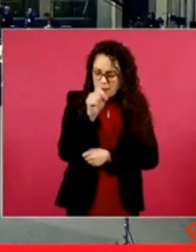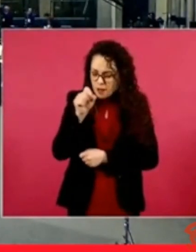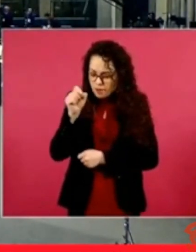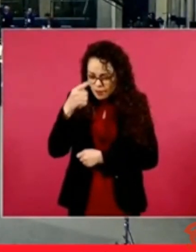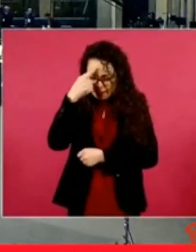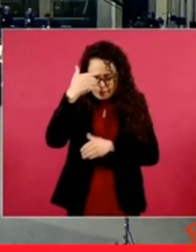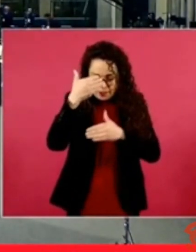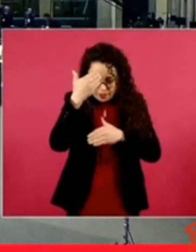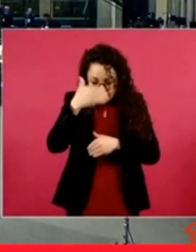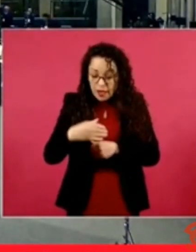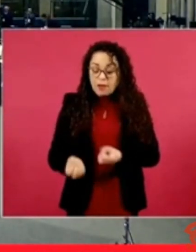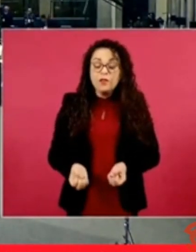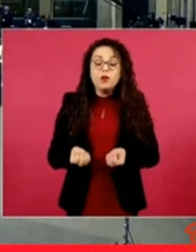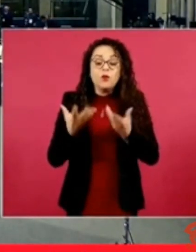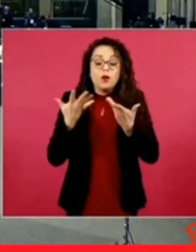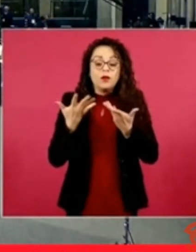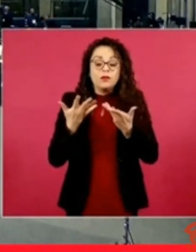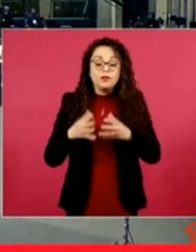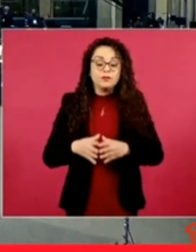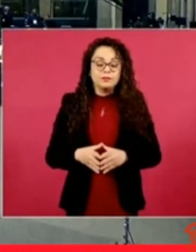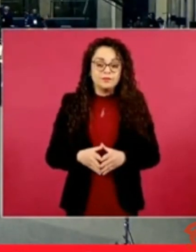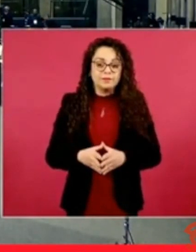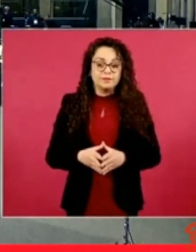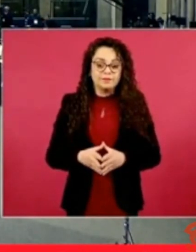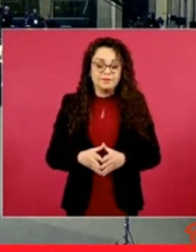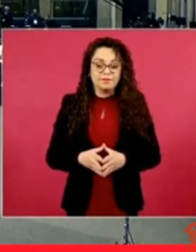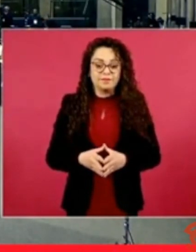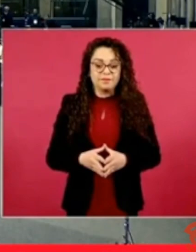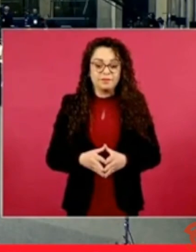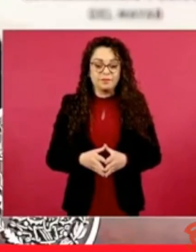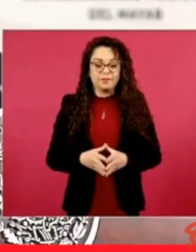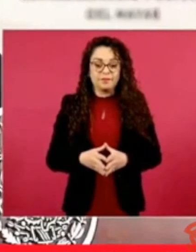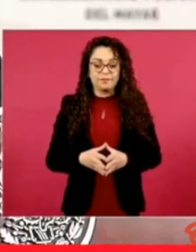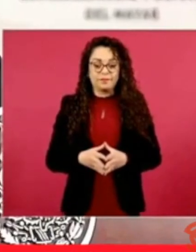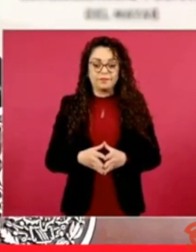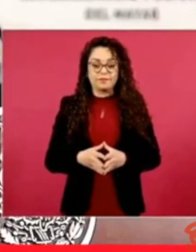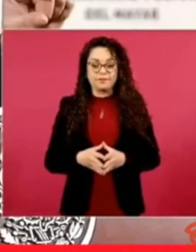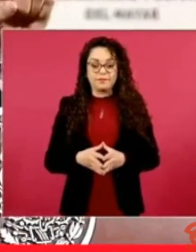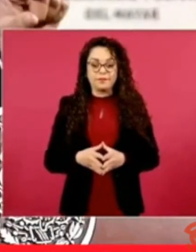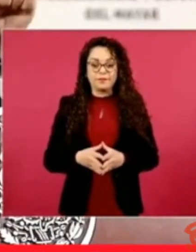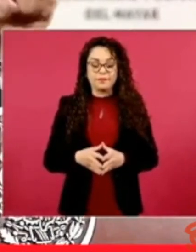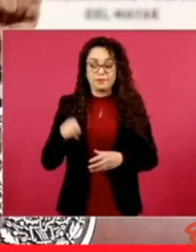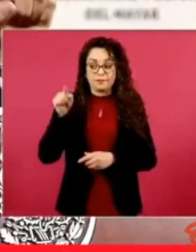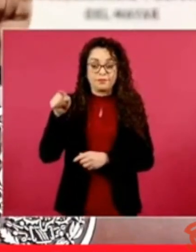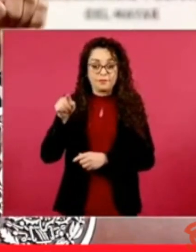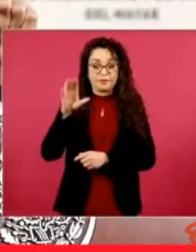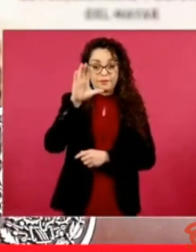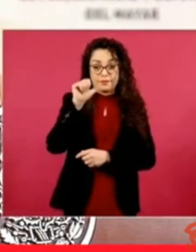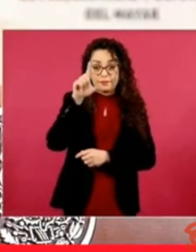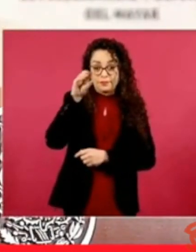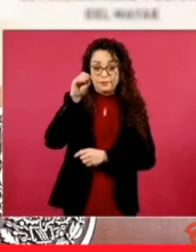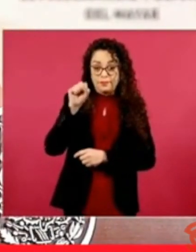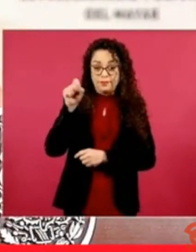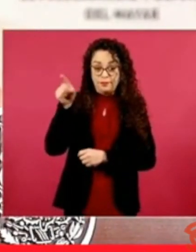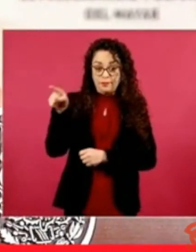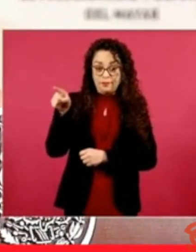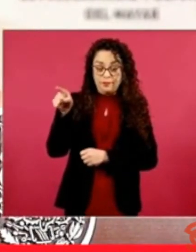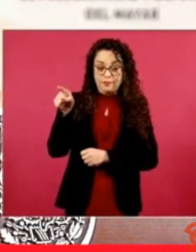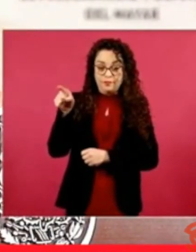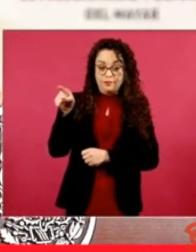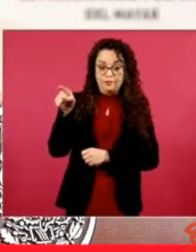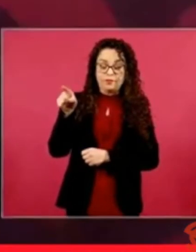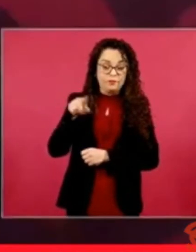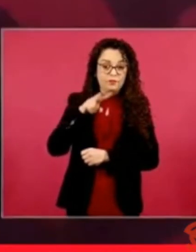pero bueno es parte es que no quería yo dejar la nota de Carlos que lo lamento mucho